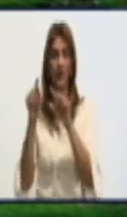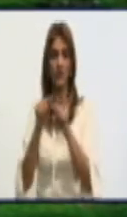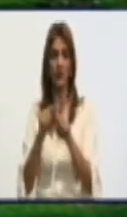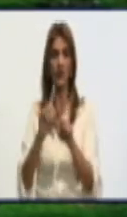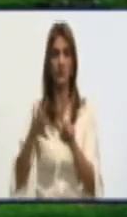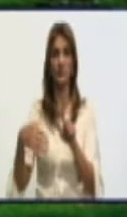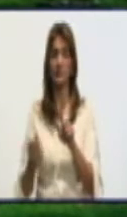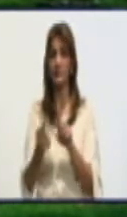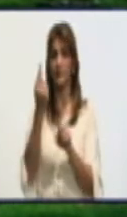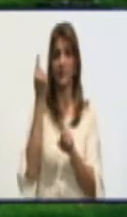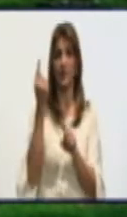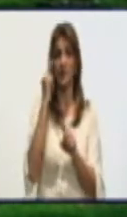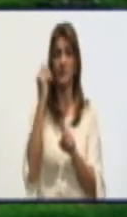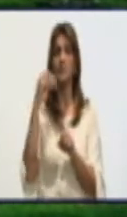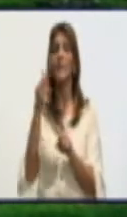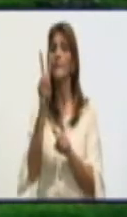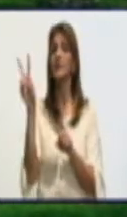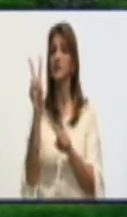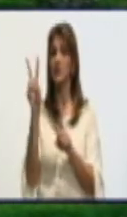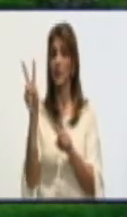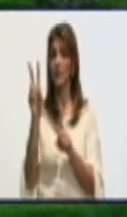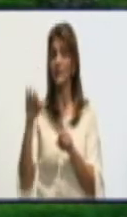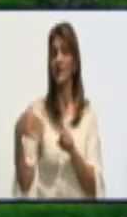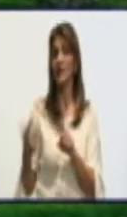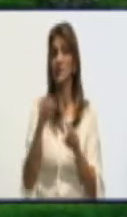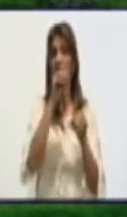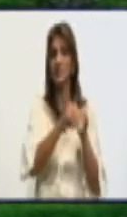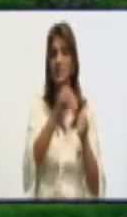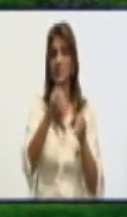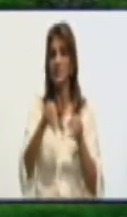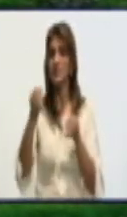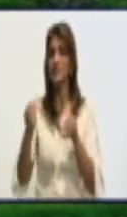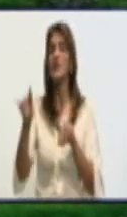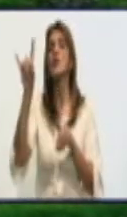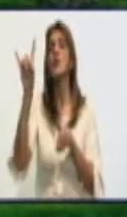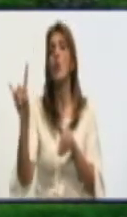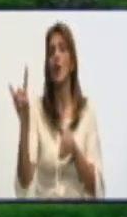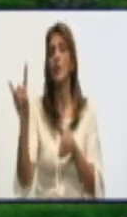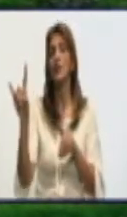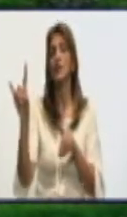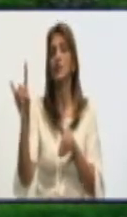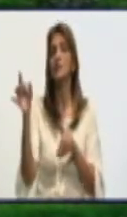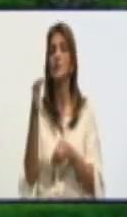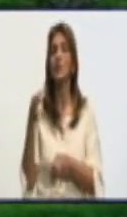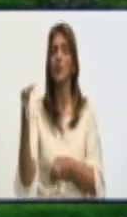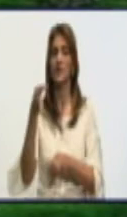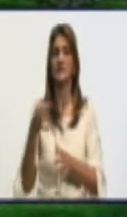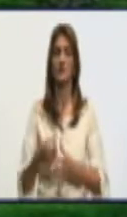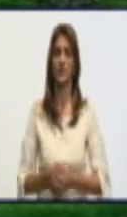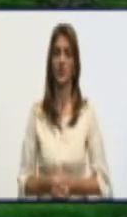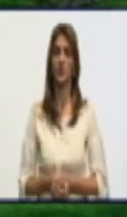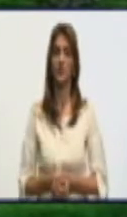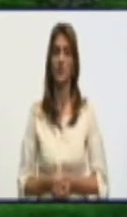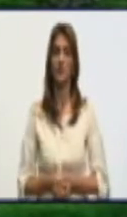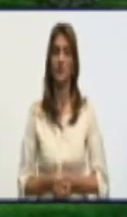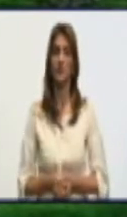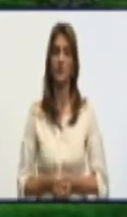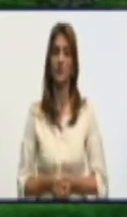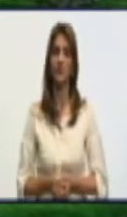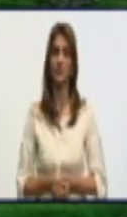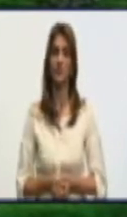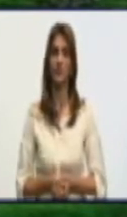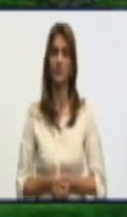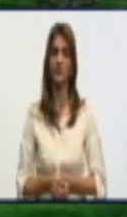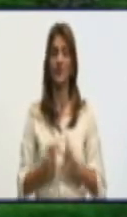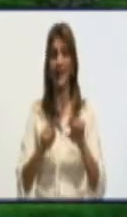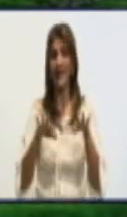Primero, 22 casos que están repartidos en 9 de los 13 municipios de la provincia de Granma. Esto